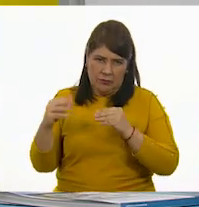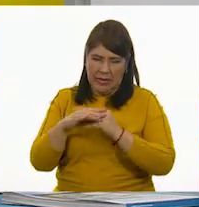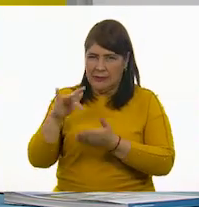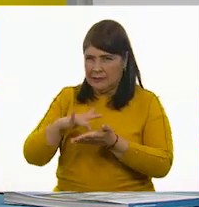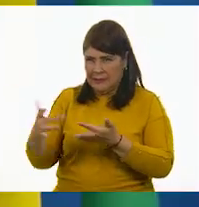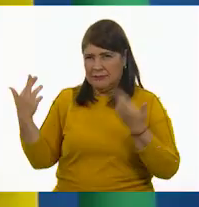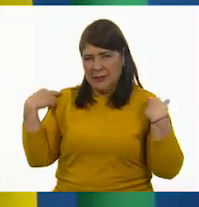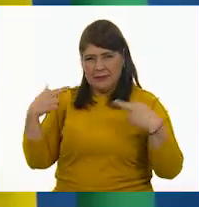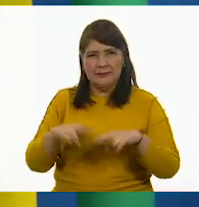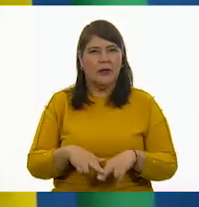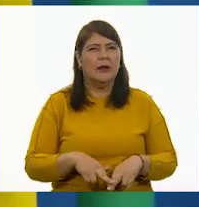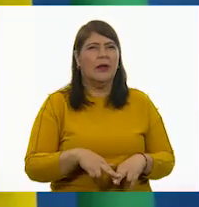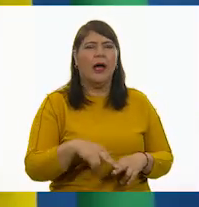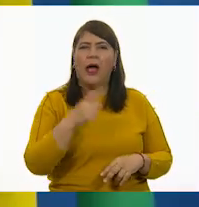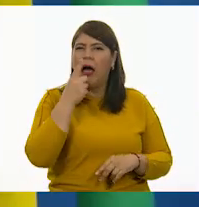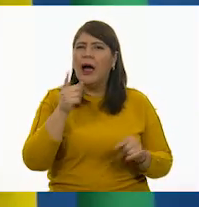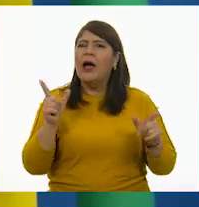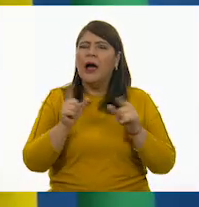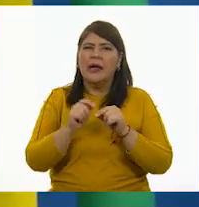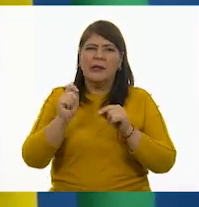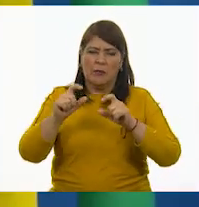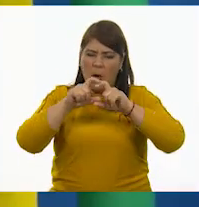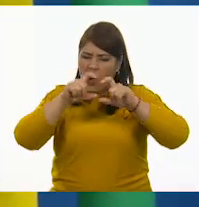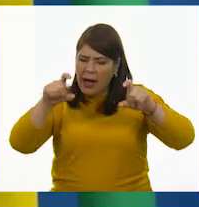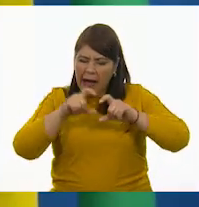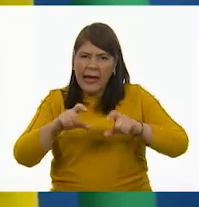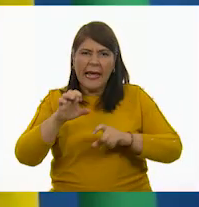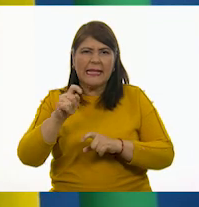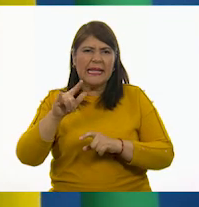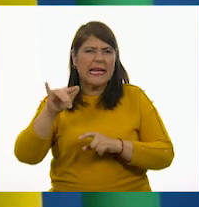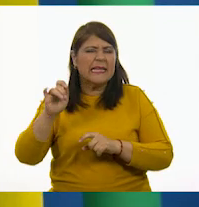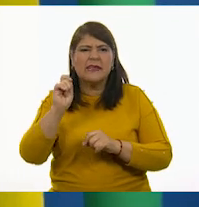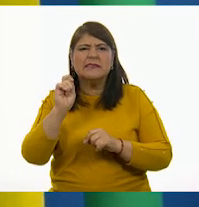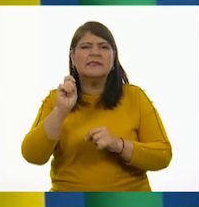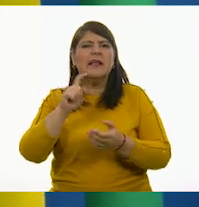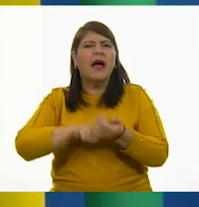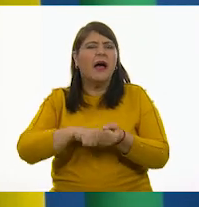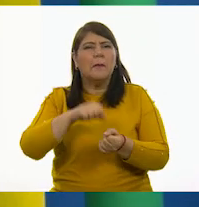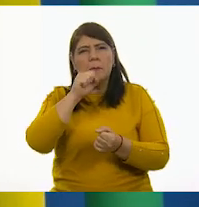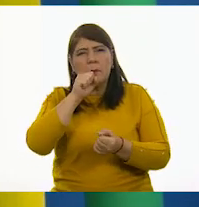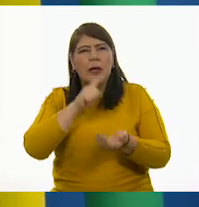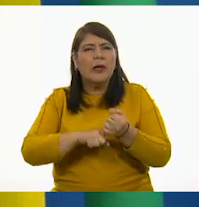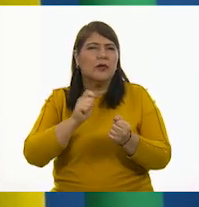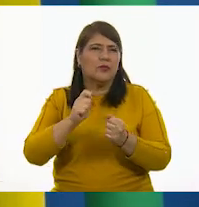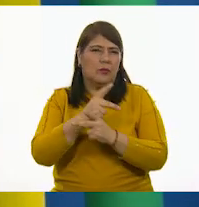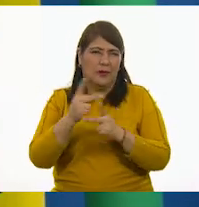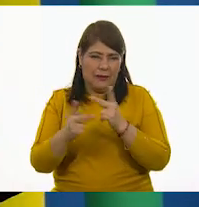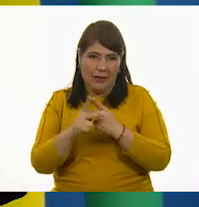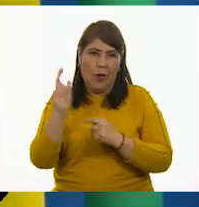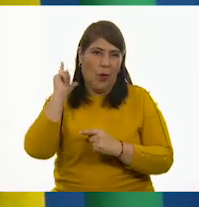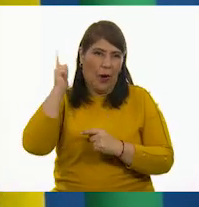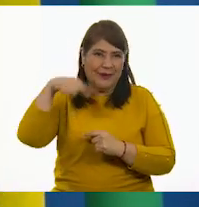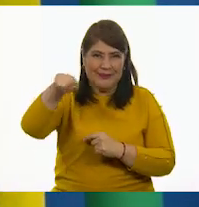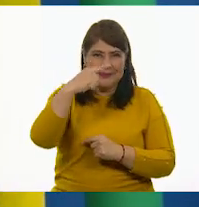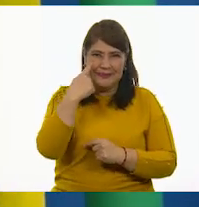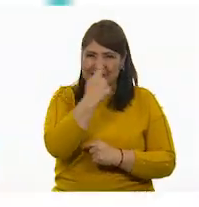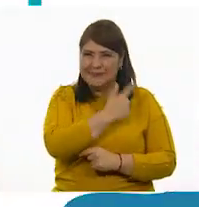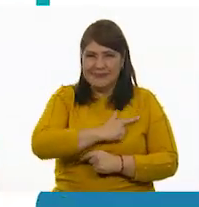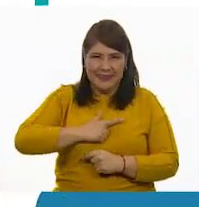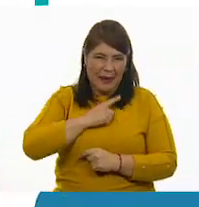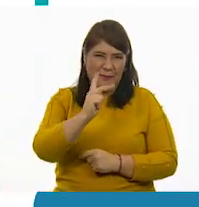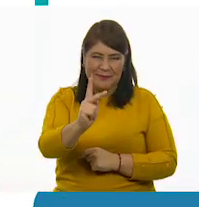terminado con qué nos dicen las etiquetas de los productos. Espero que lo hayan disfrutado tanto como nosotros. Hasta la próxima.